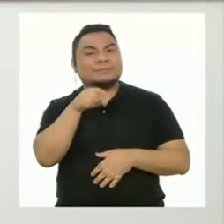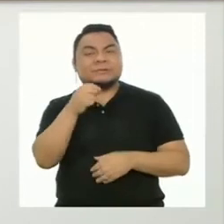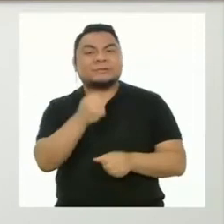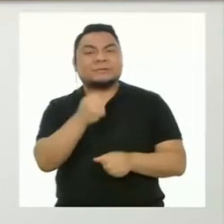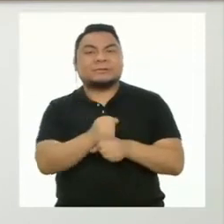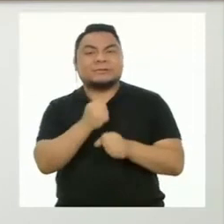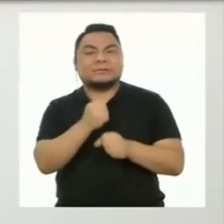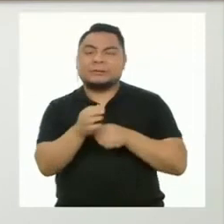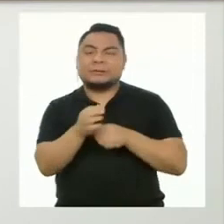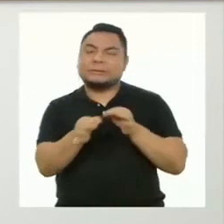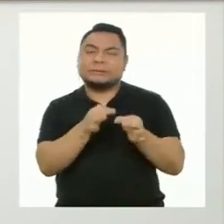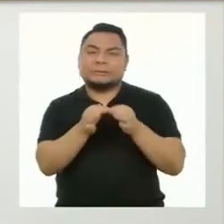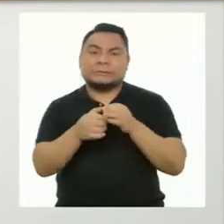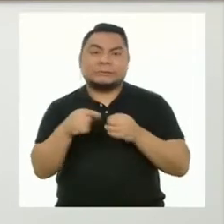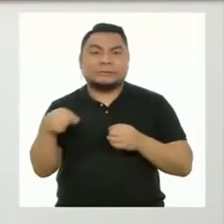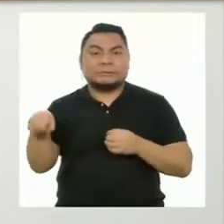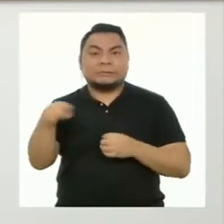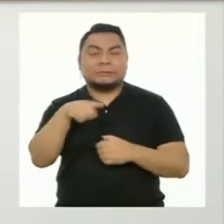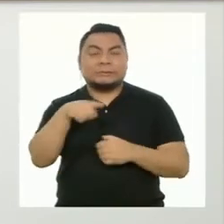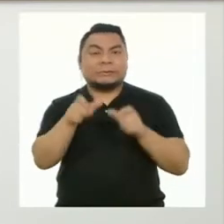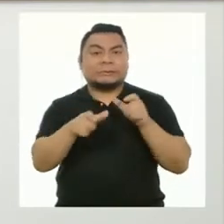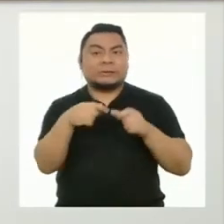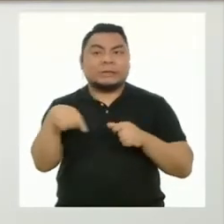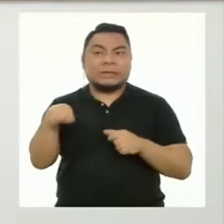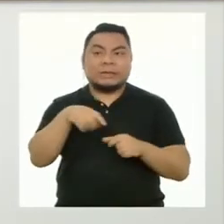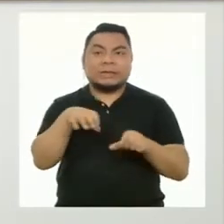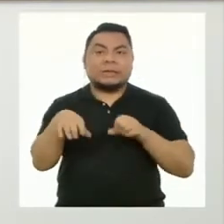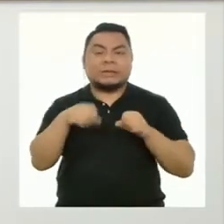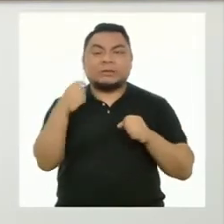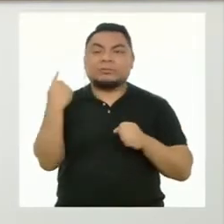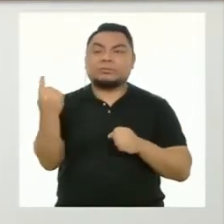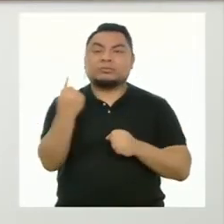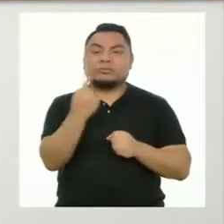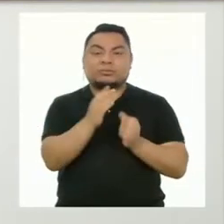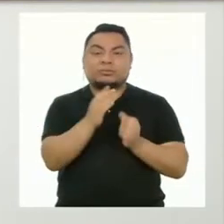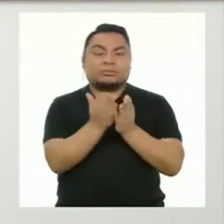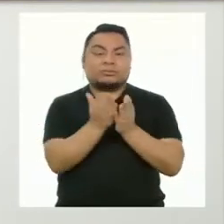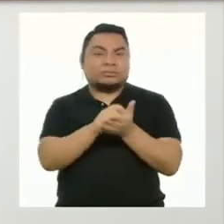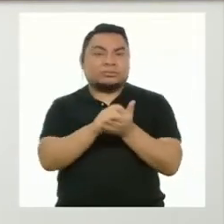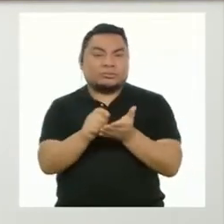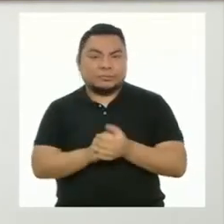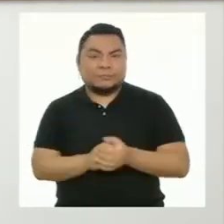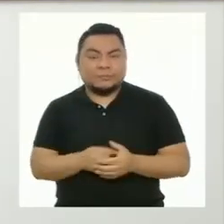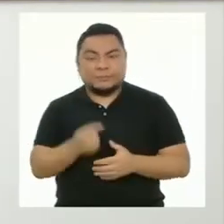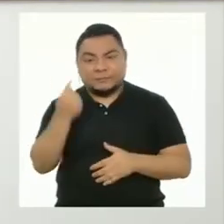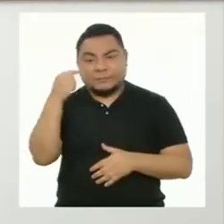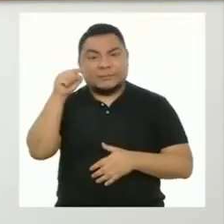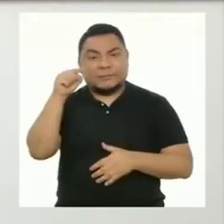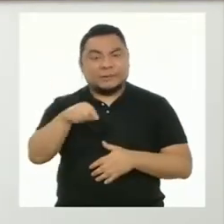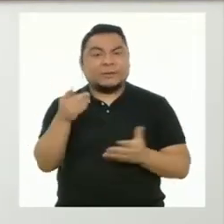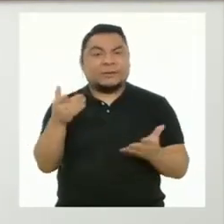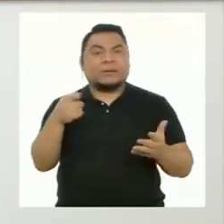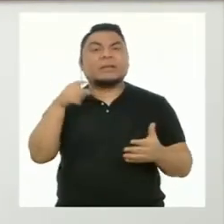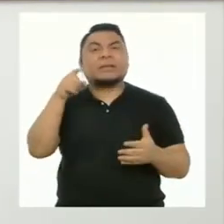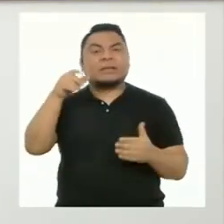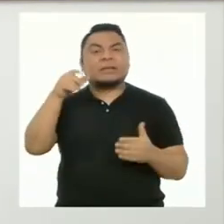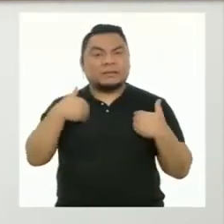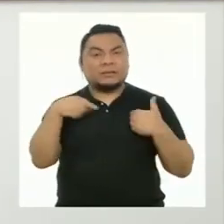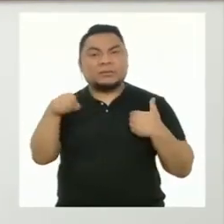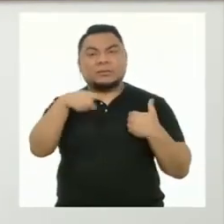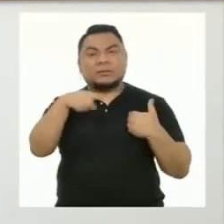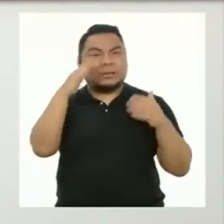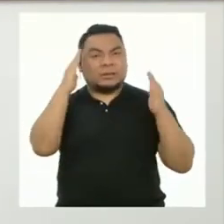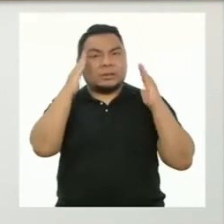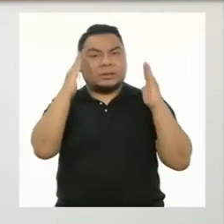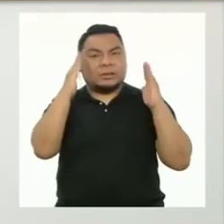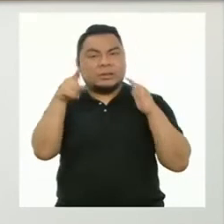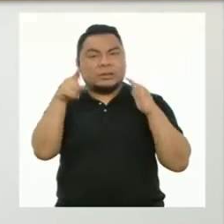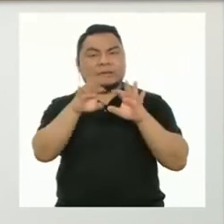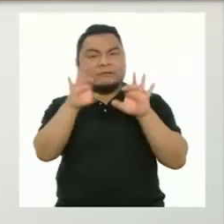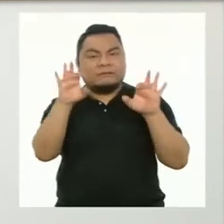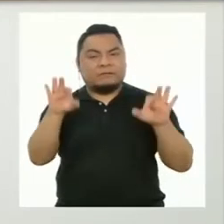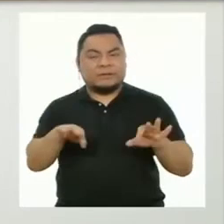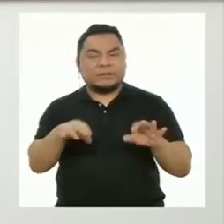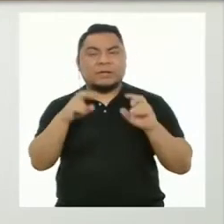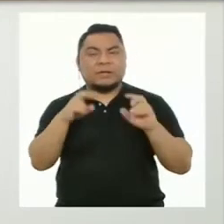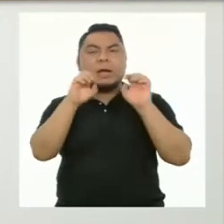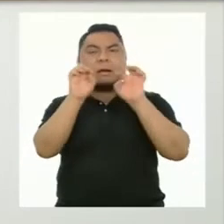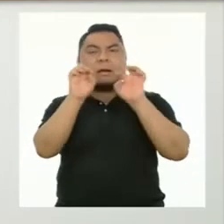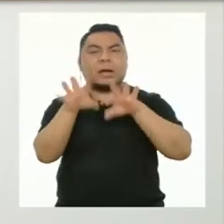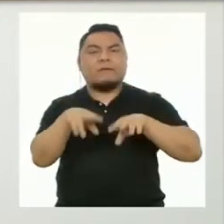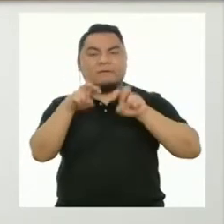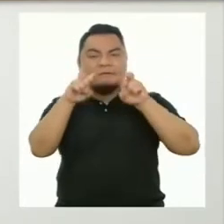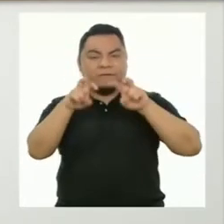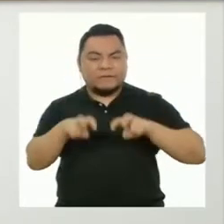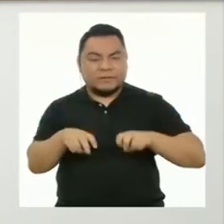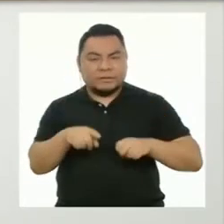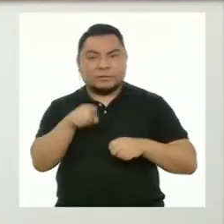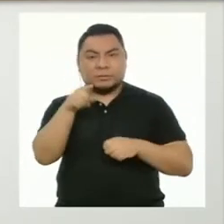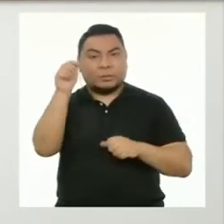trabajo detallado, el que realizan para cada uno de sus productos. Para ello, tienen que estar atentos a la ficha de evaluación